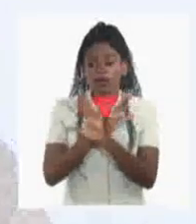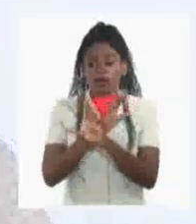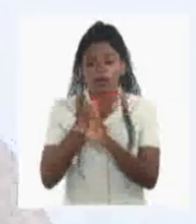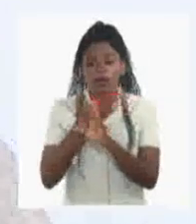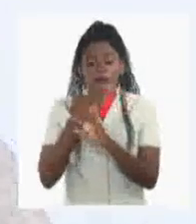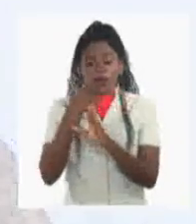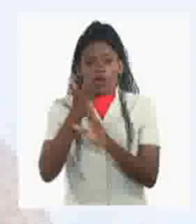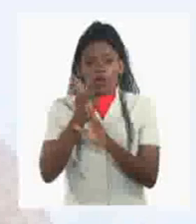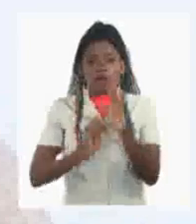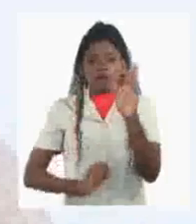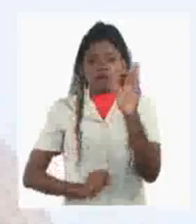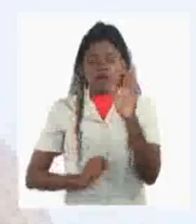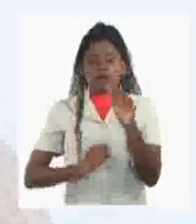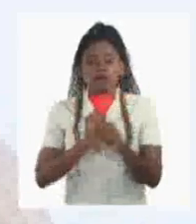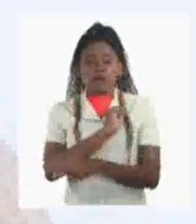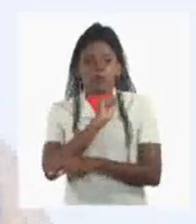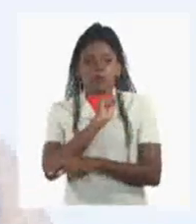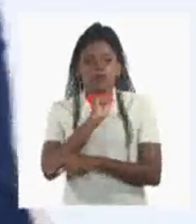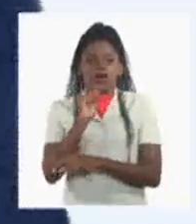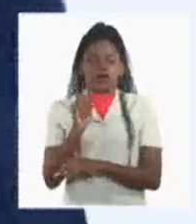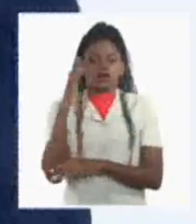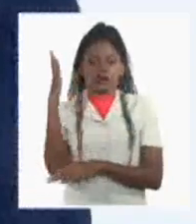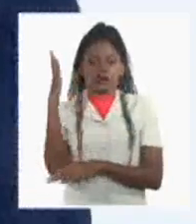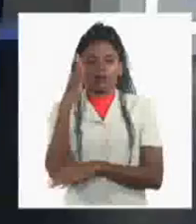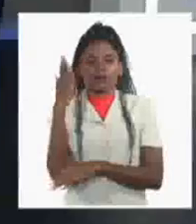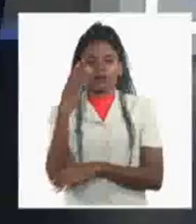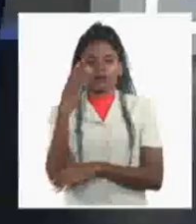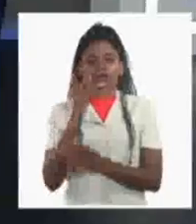y una reducción de la deuda pública.